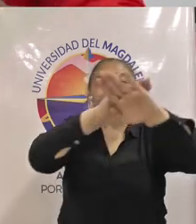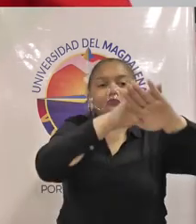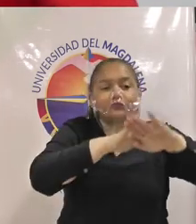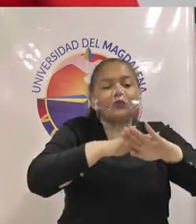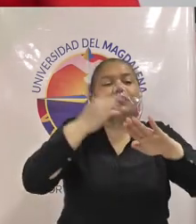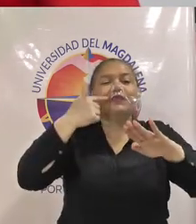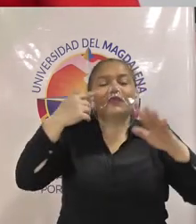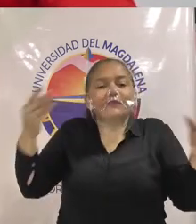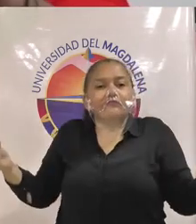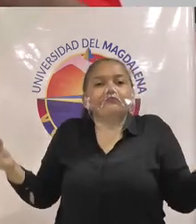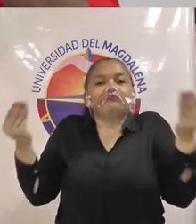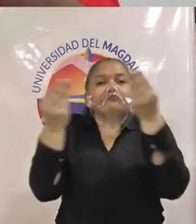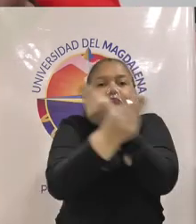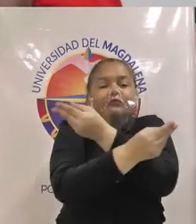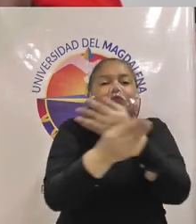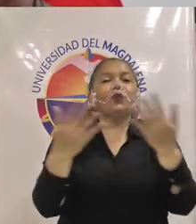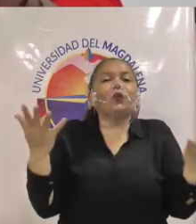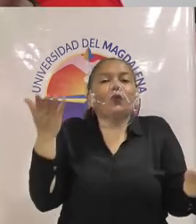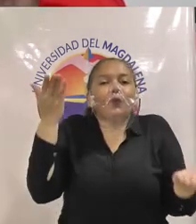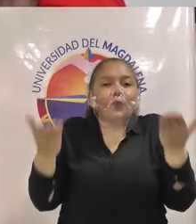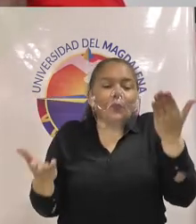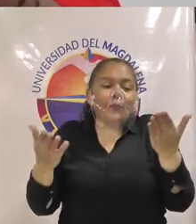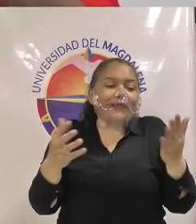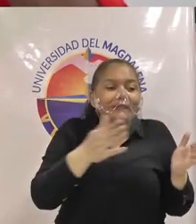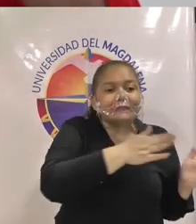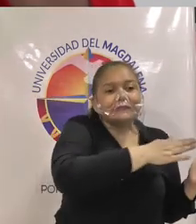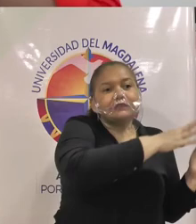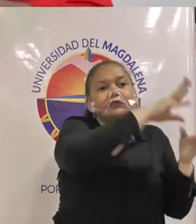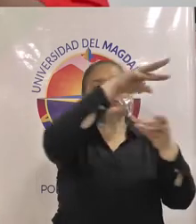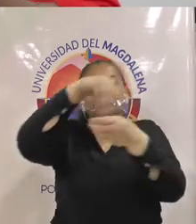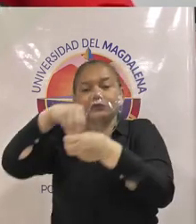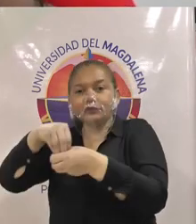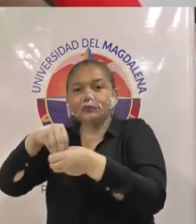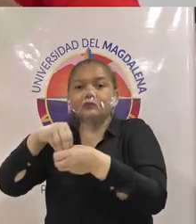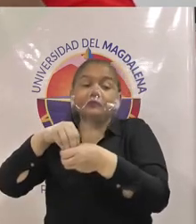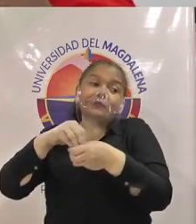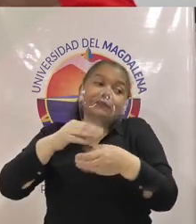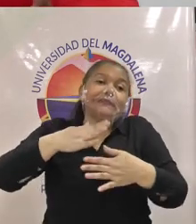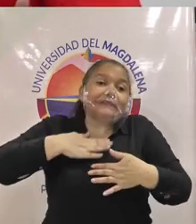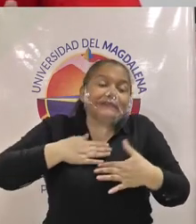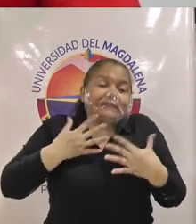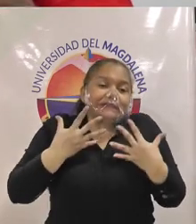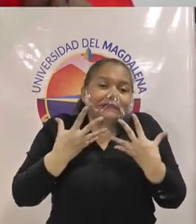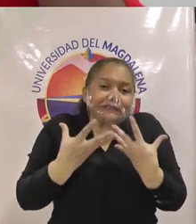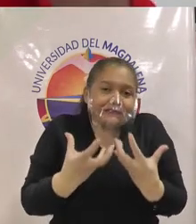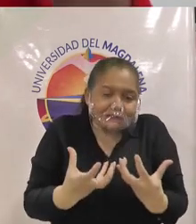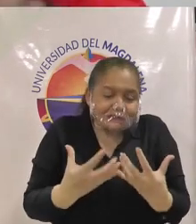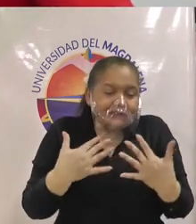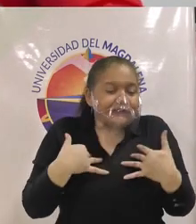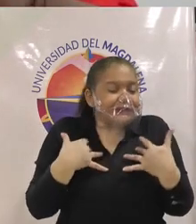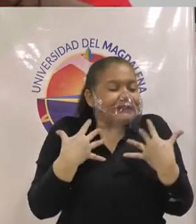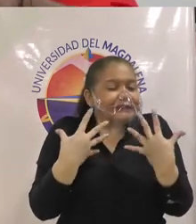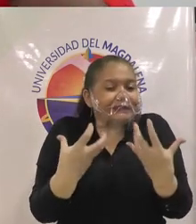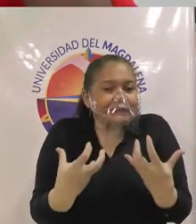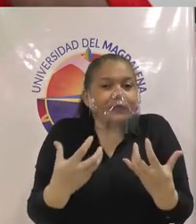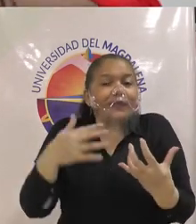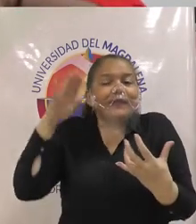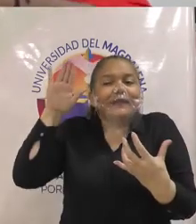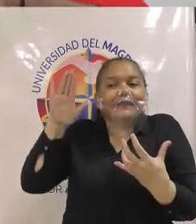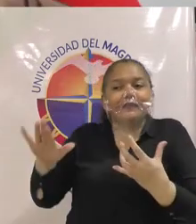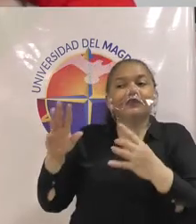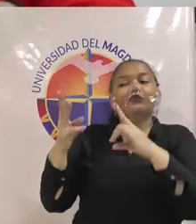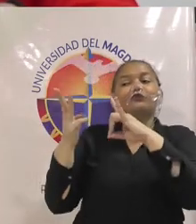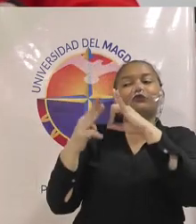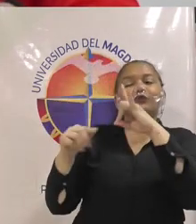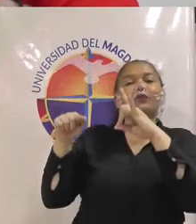estas transferencias lo que buscamos es que desde la representación estudiantil buscar que la universidad